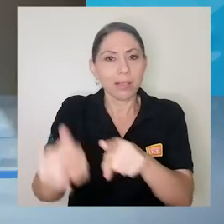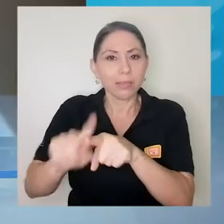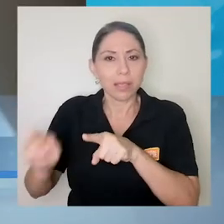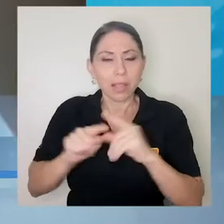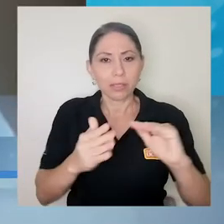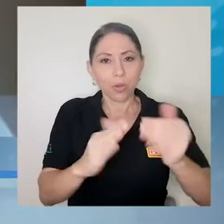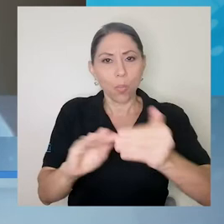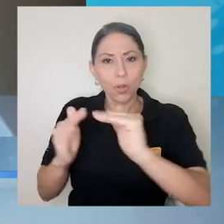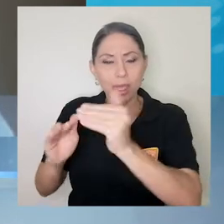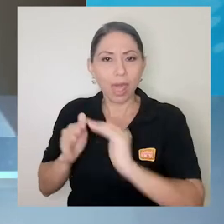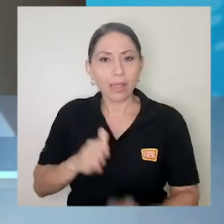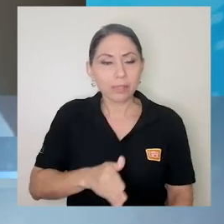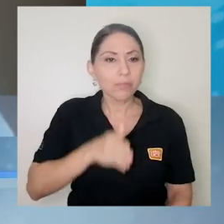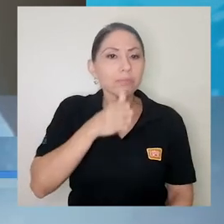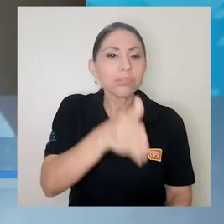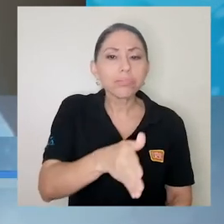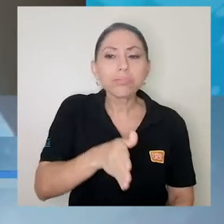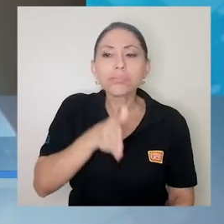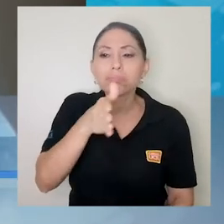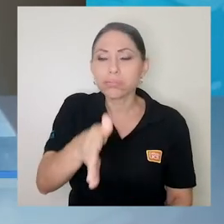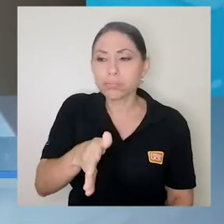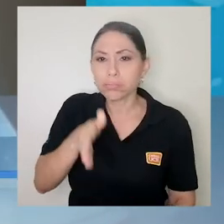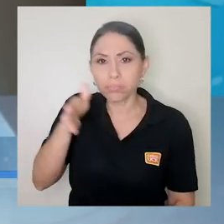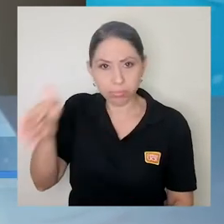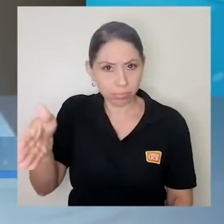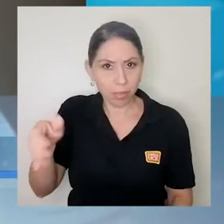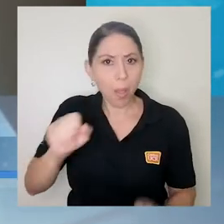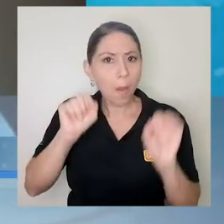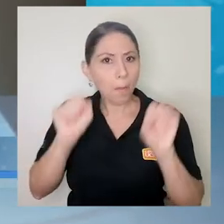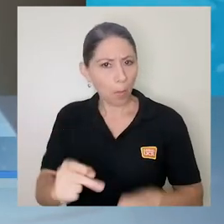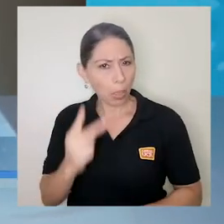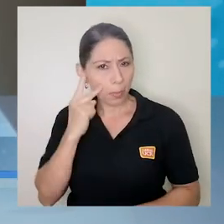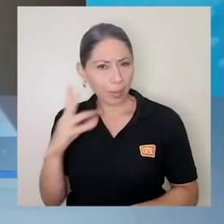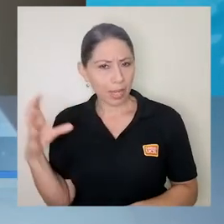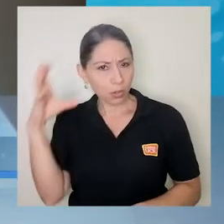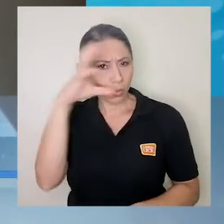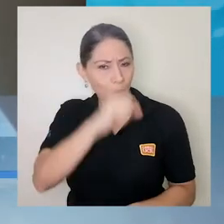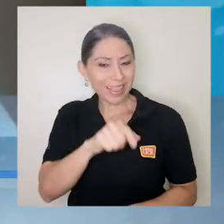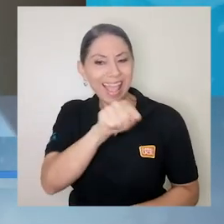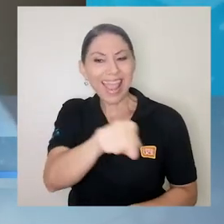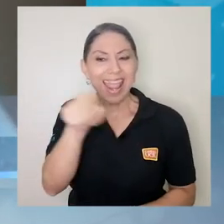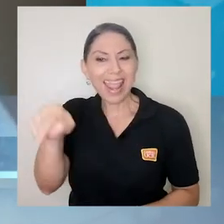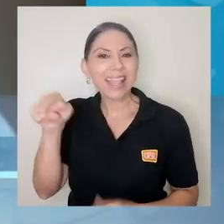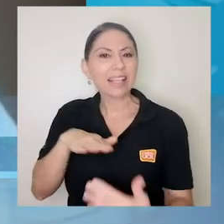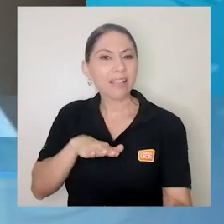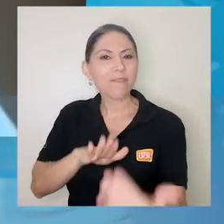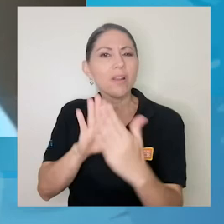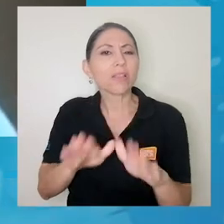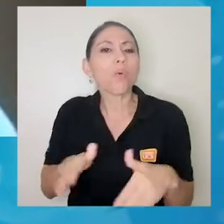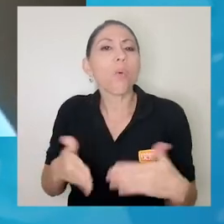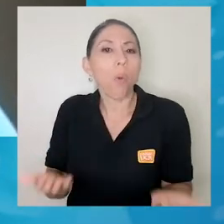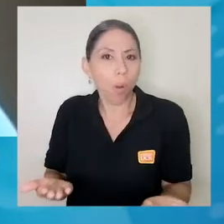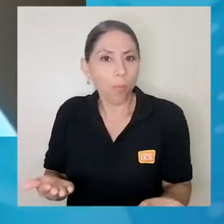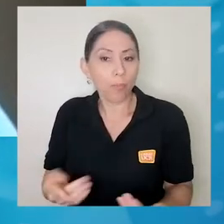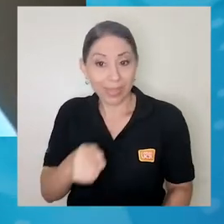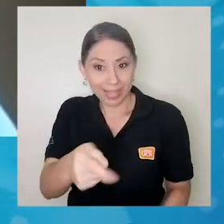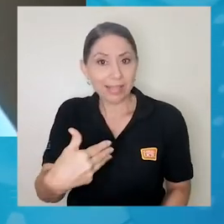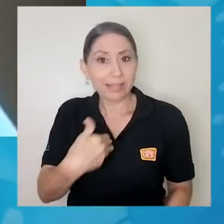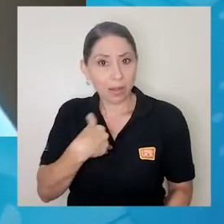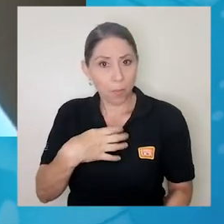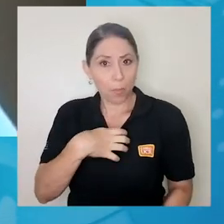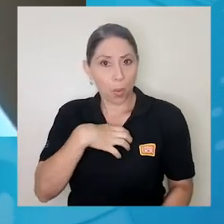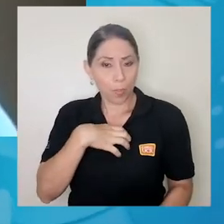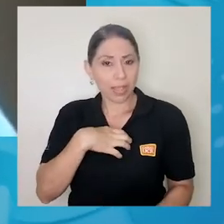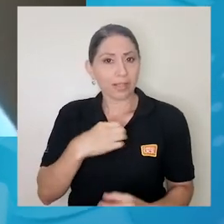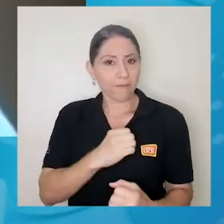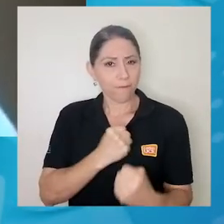comunidades. Entonces, eso nos pide ver cómo y también ver cómo lo enfrentan estas comunidades, porque también tienen sus propias